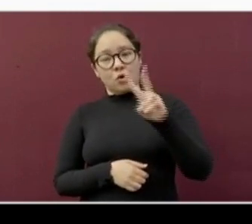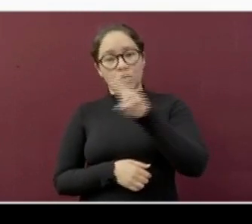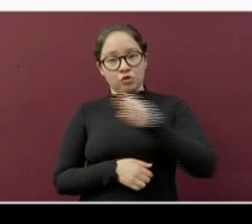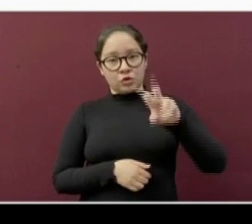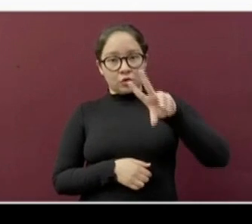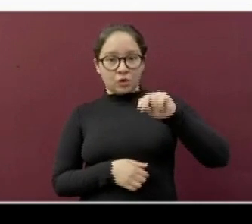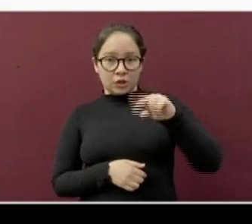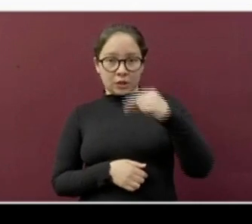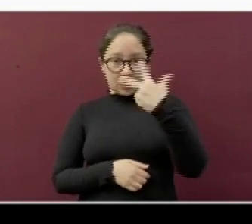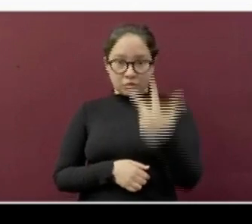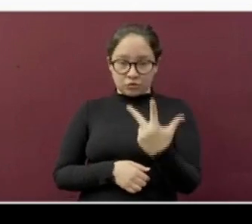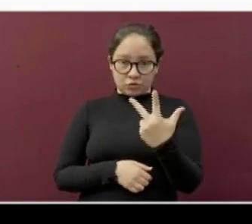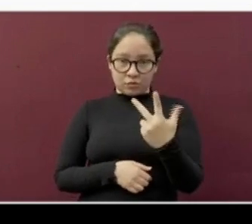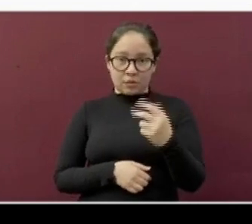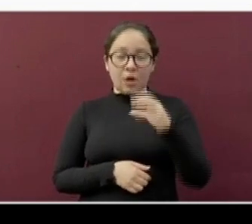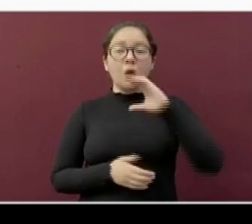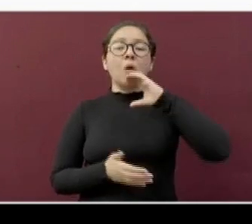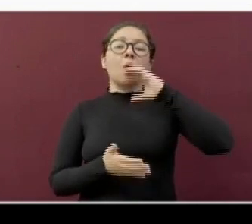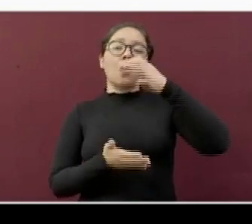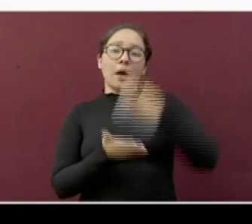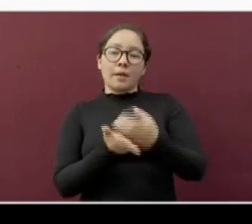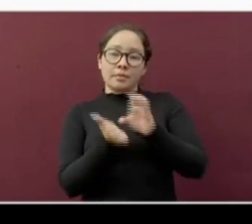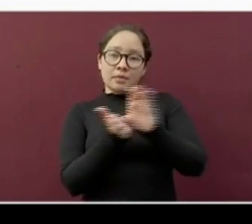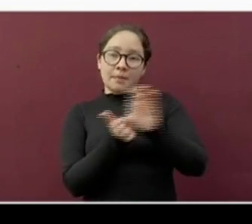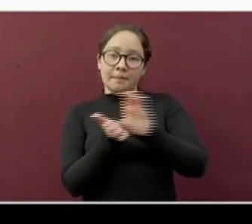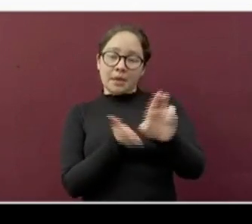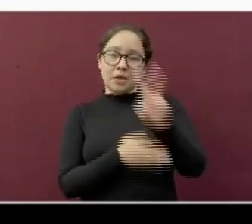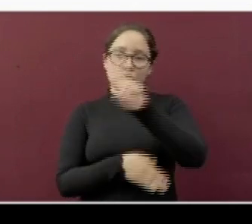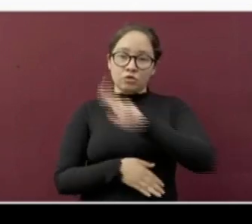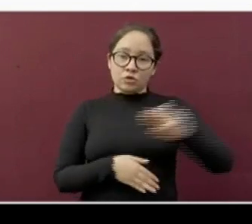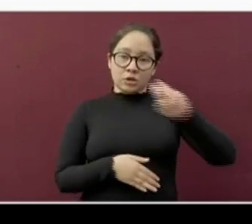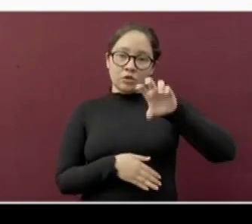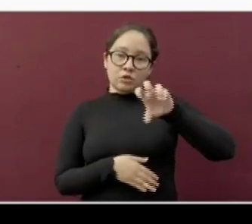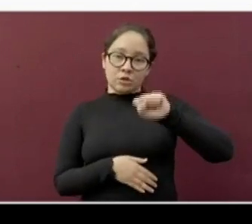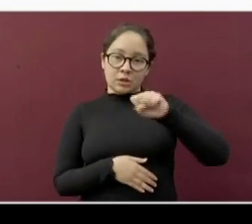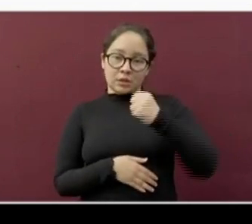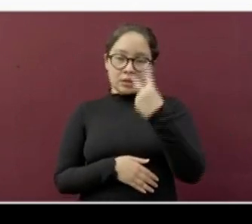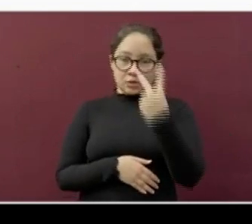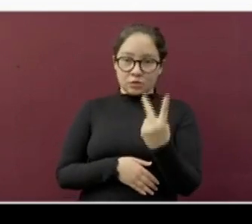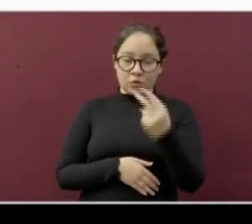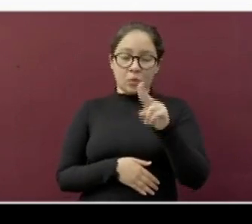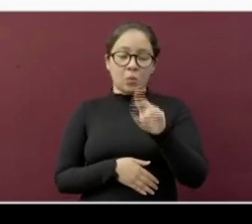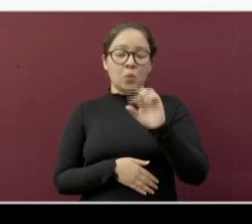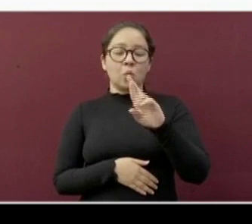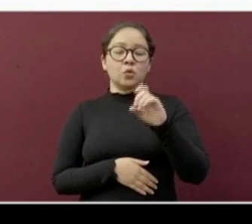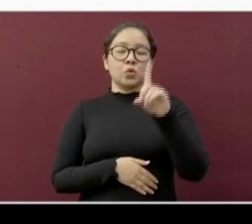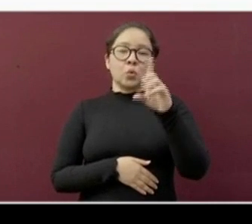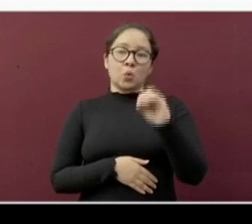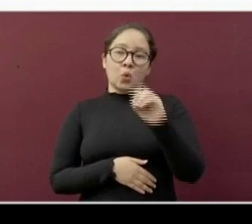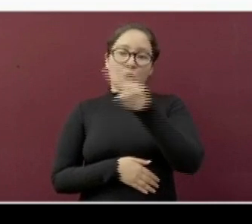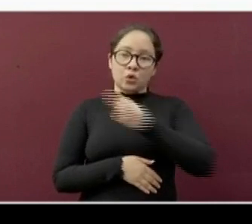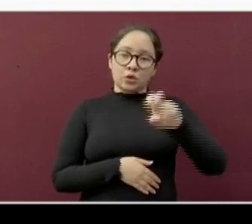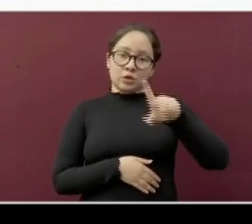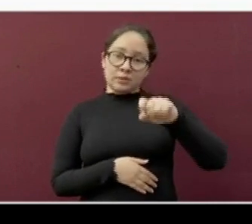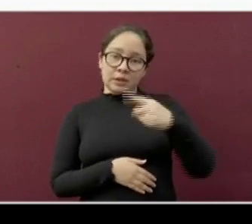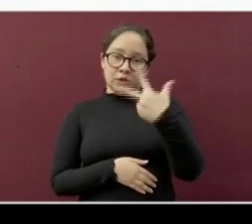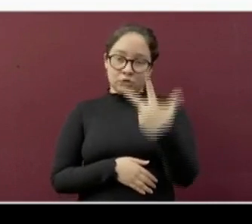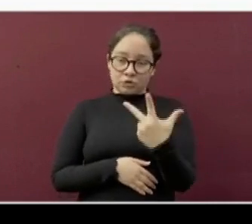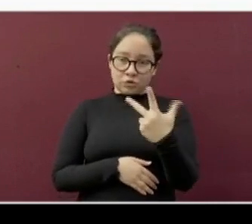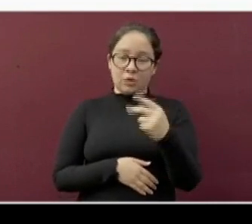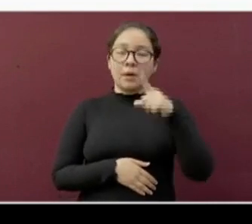288. Coatepec, 262. Úrsula Galván, 228.